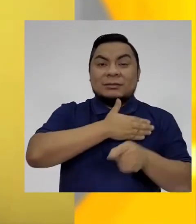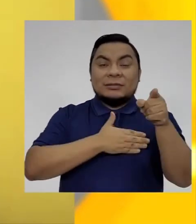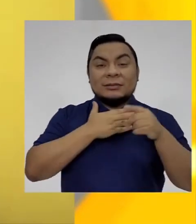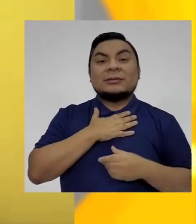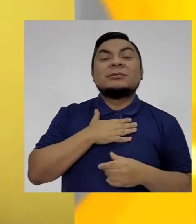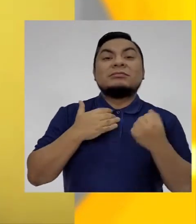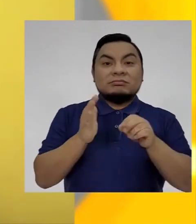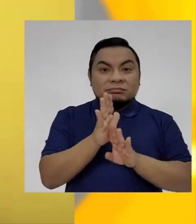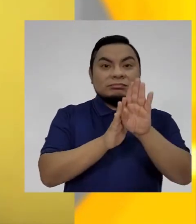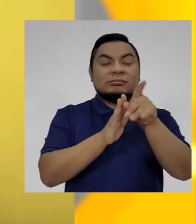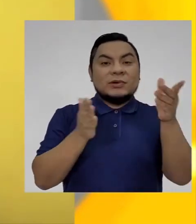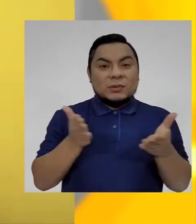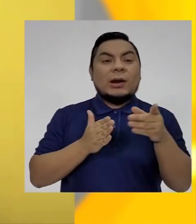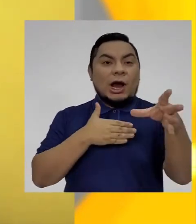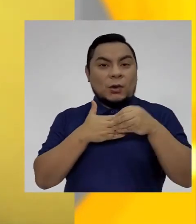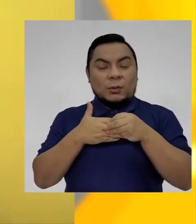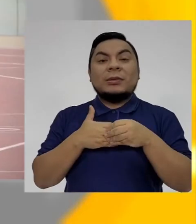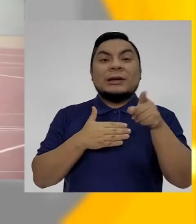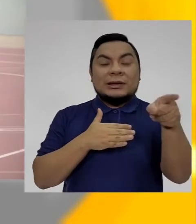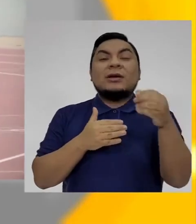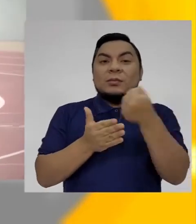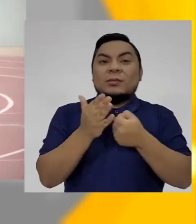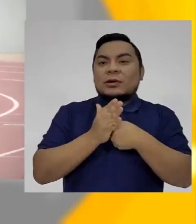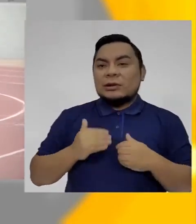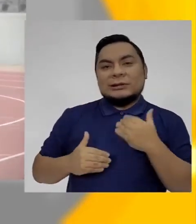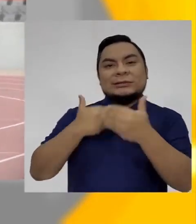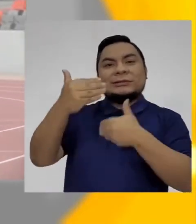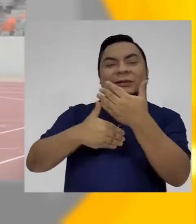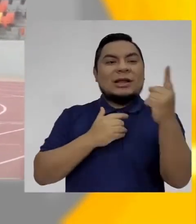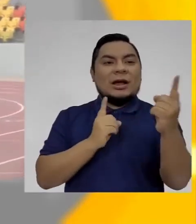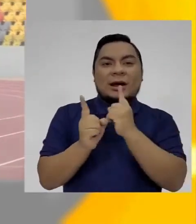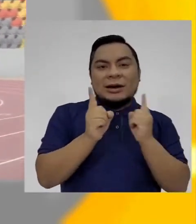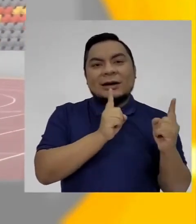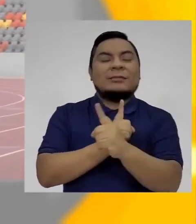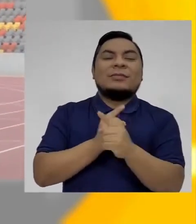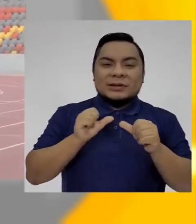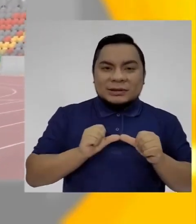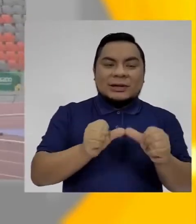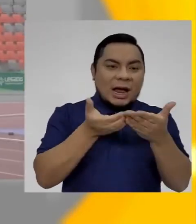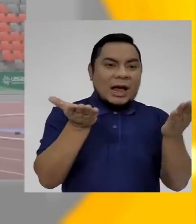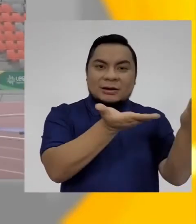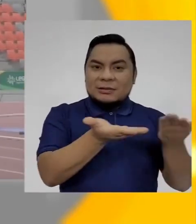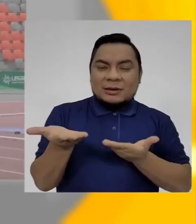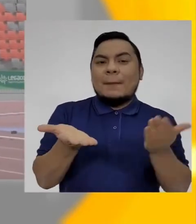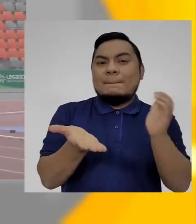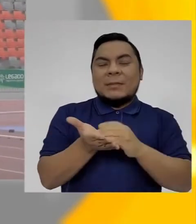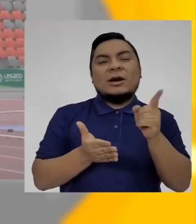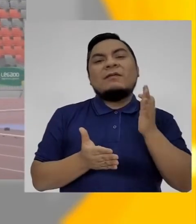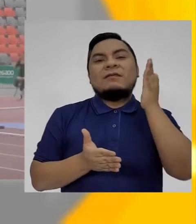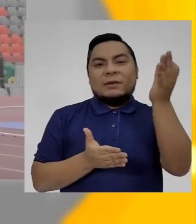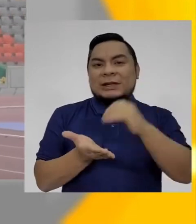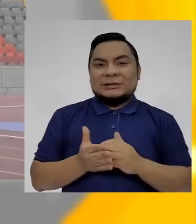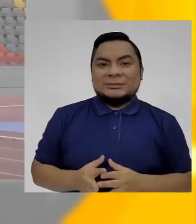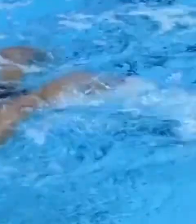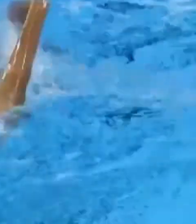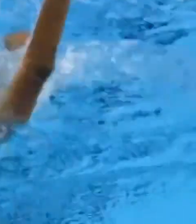con discapacidad siga nuestros pasos yo creo que nosotros estamos ahí abriendo camino y el resto van